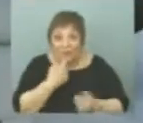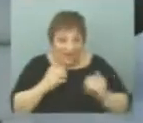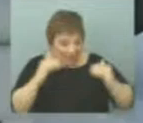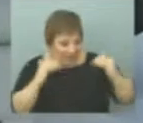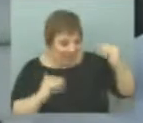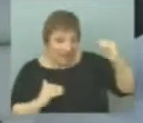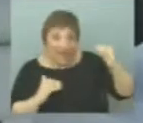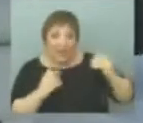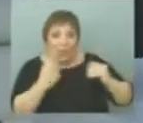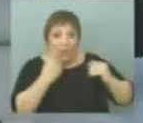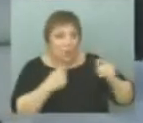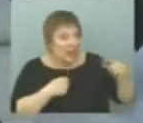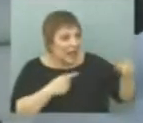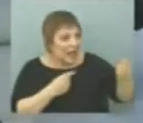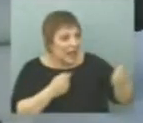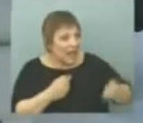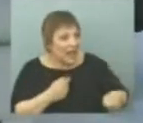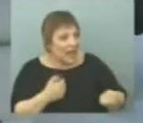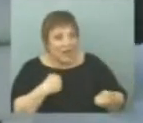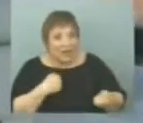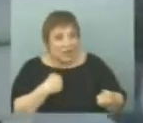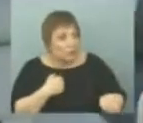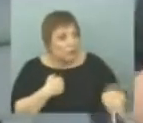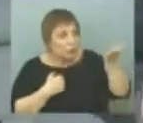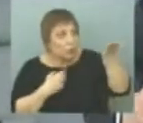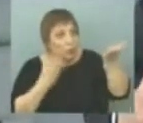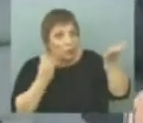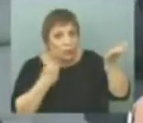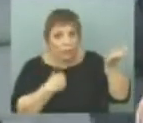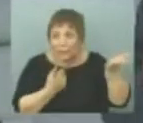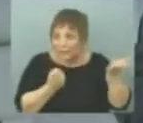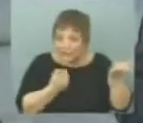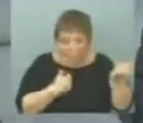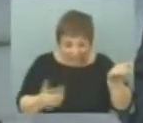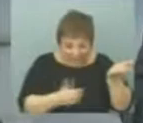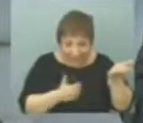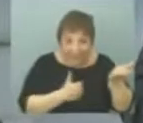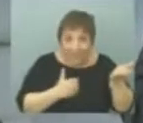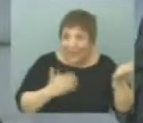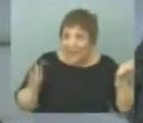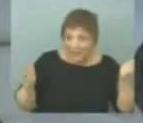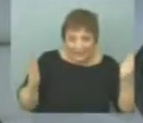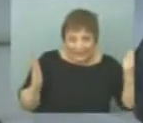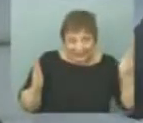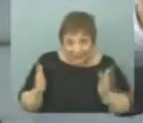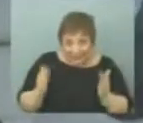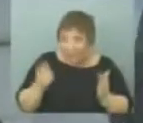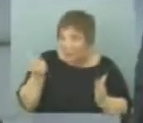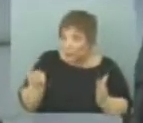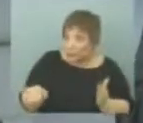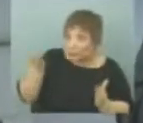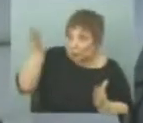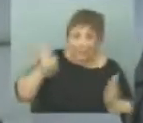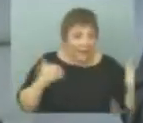determinada variable, porque la subo demasiado y entonces la preciso achicar en términos reales. Preciso que los precios suban para eso.